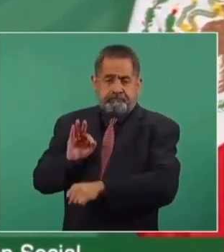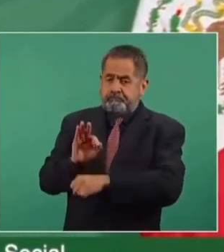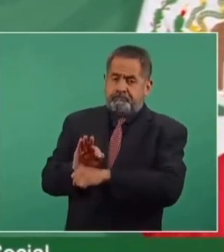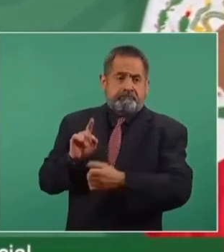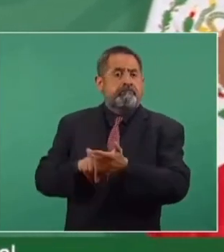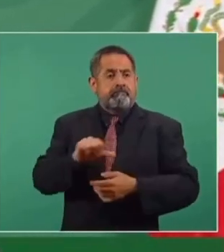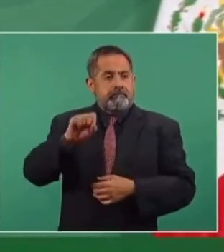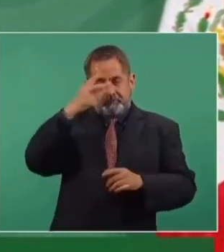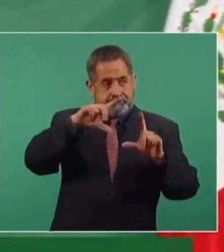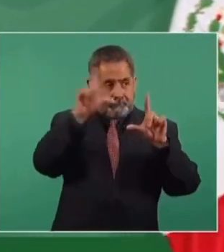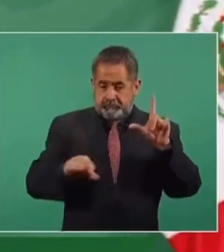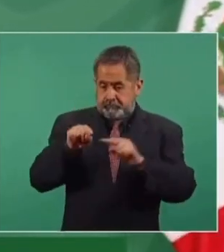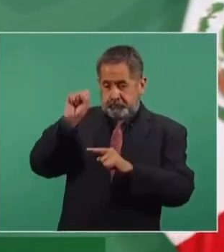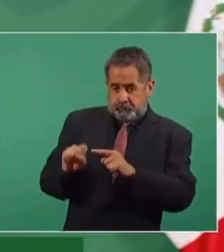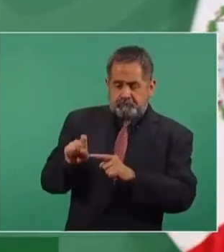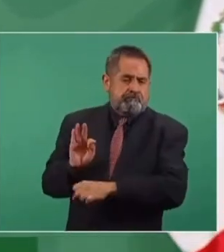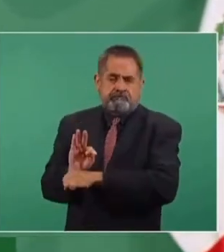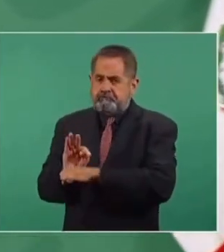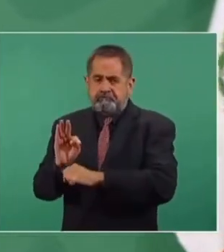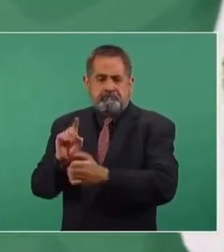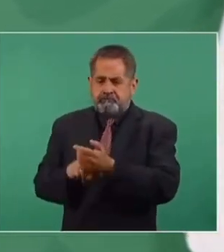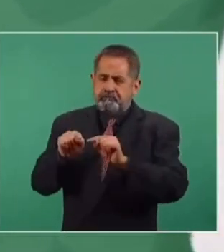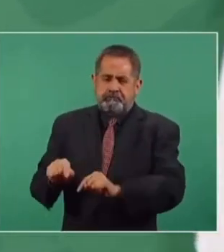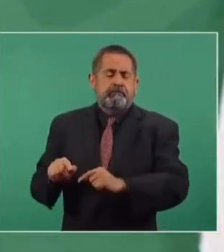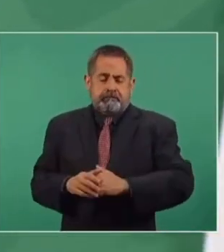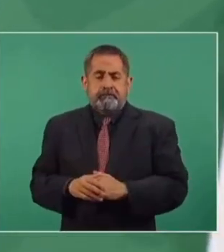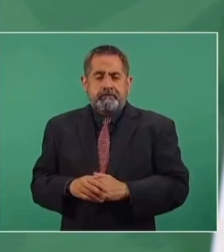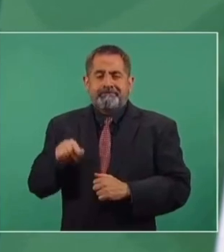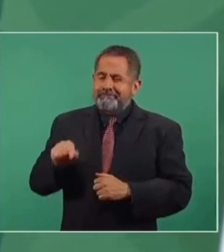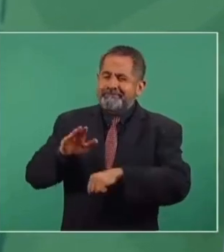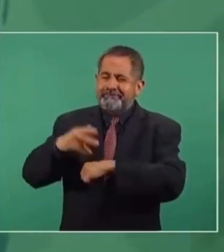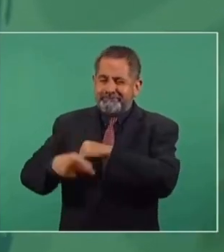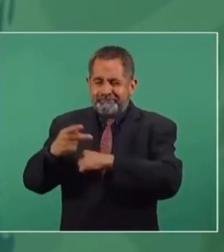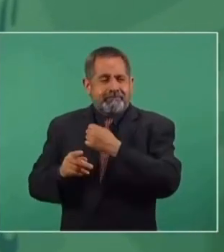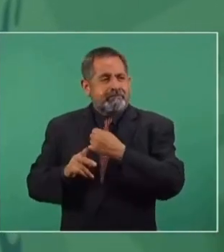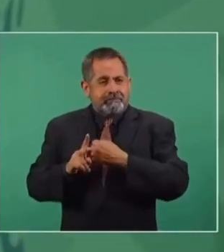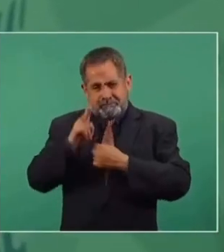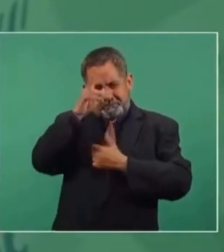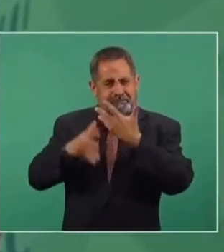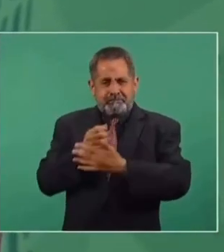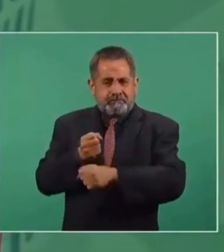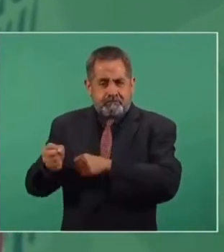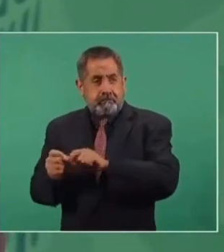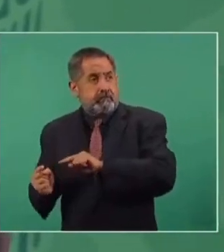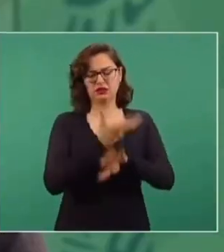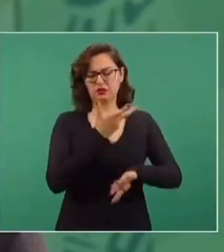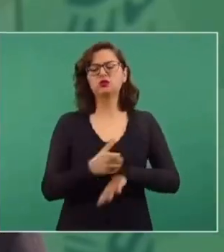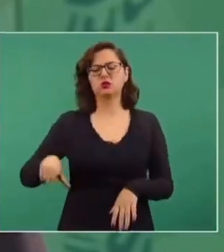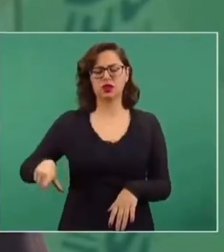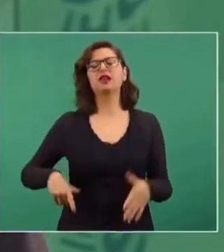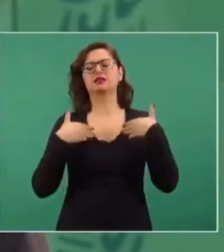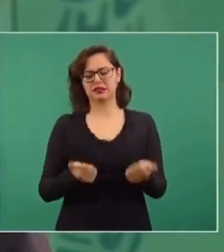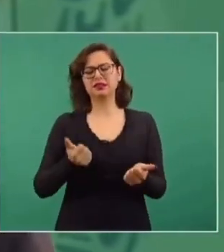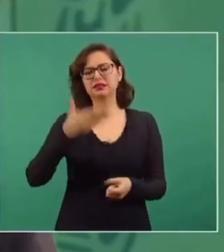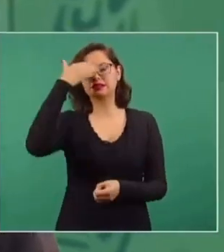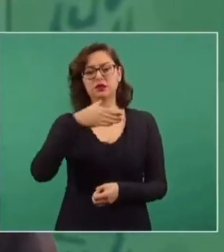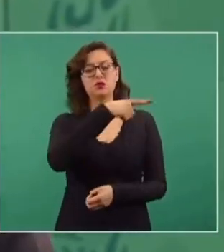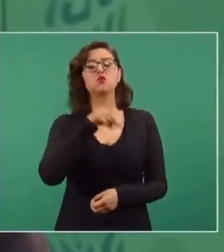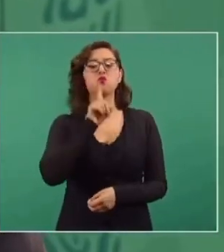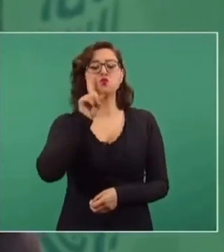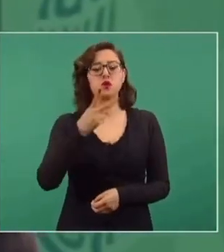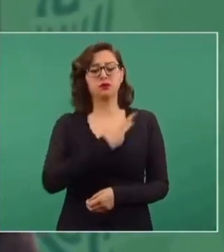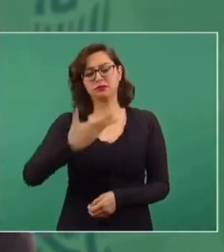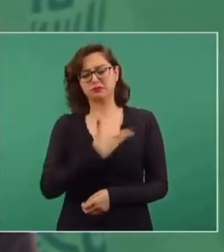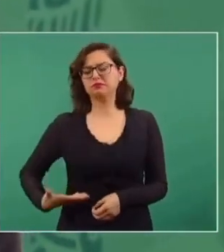en el sur de nuestro país porque hay más riesgos de violencia en el norte de nuestro país. Ayer lo expresó la